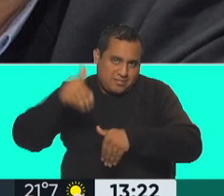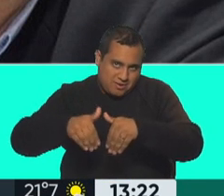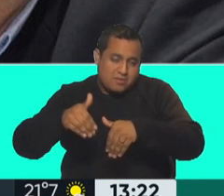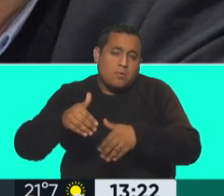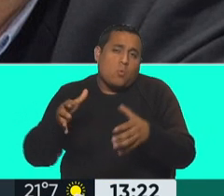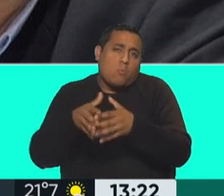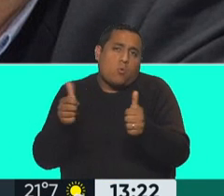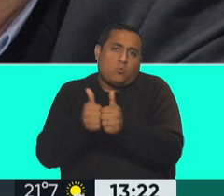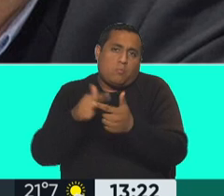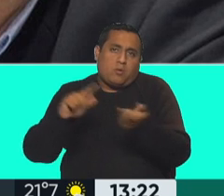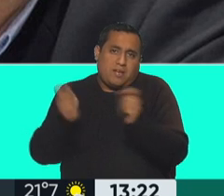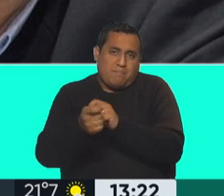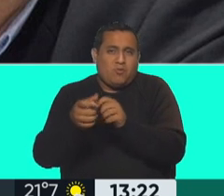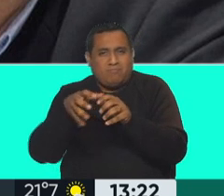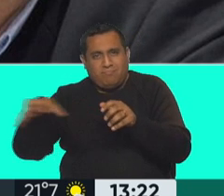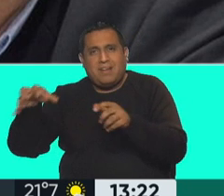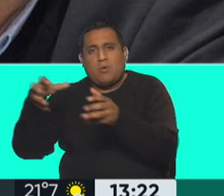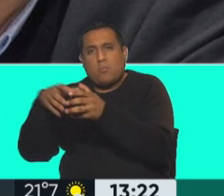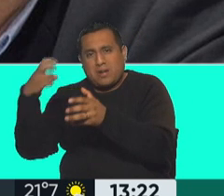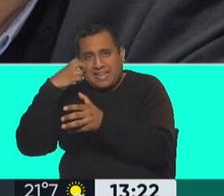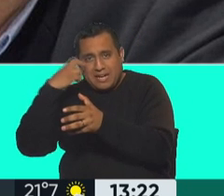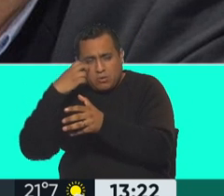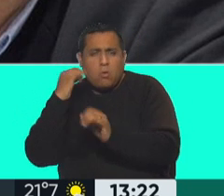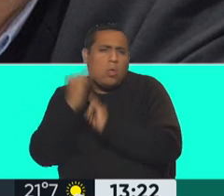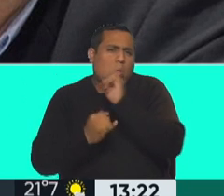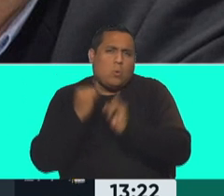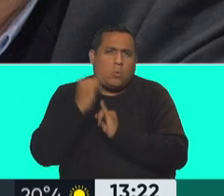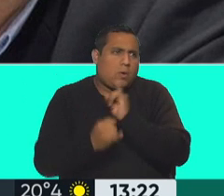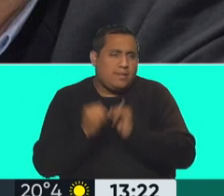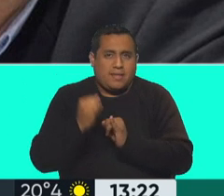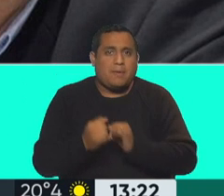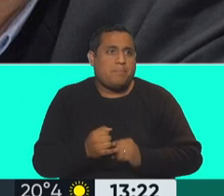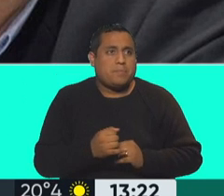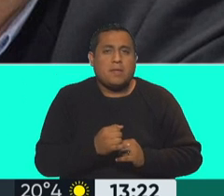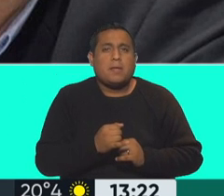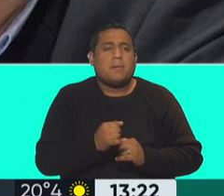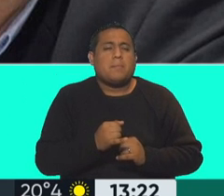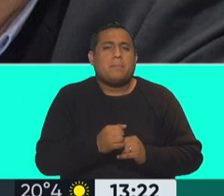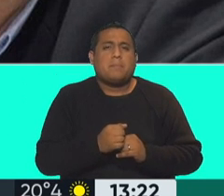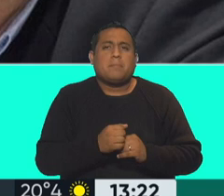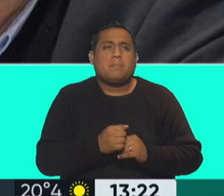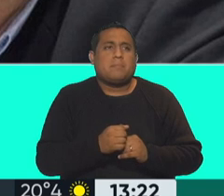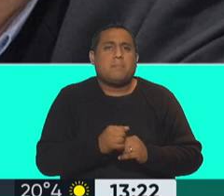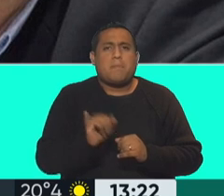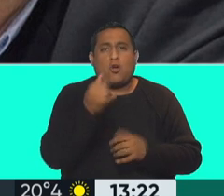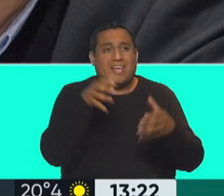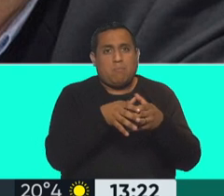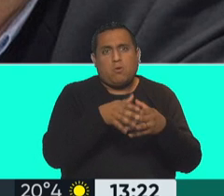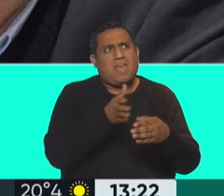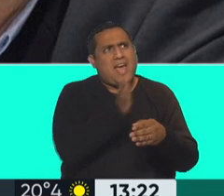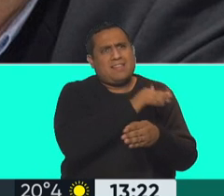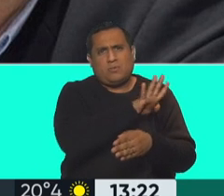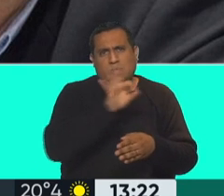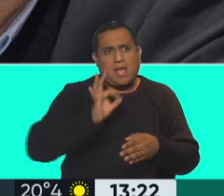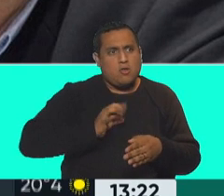por el Cambio por el Radicalismo habló del fracaso del mejor equipo de los últimos 50 años haciendo